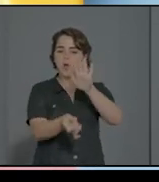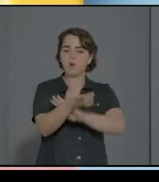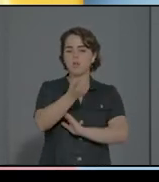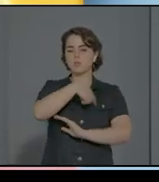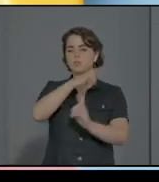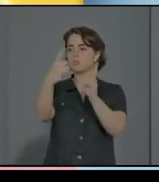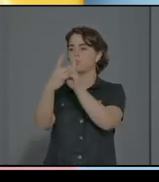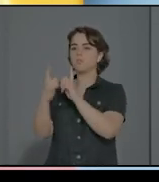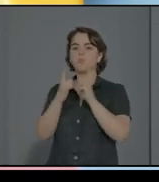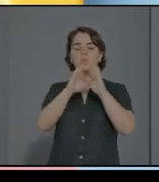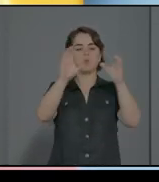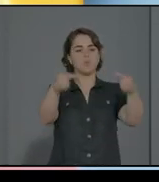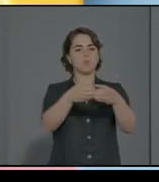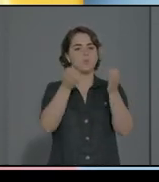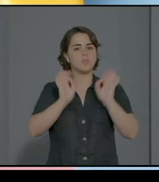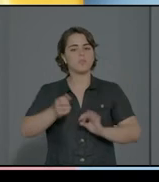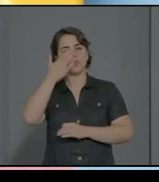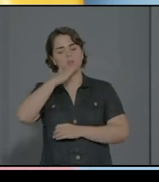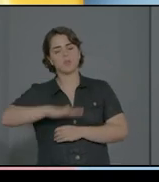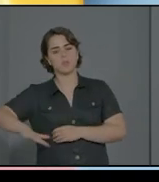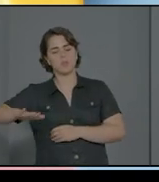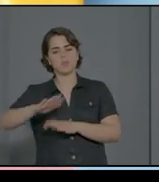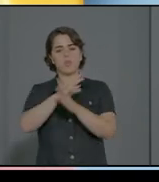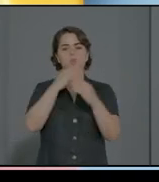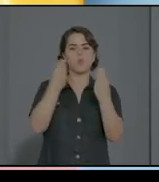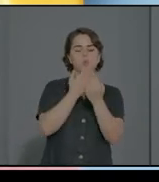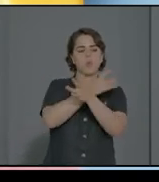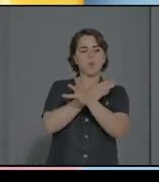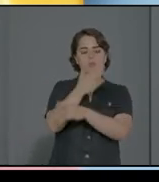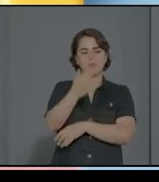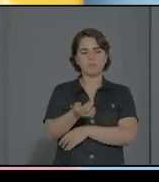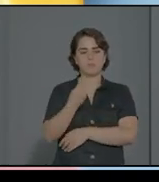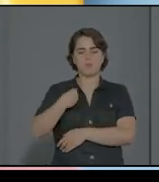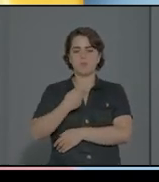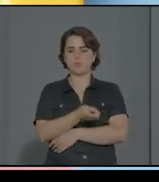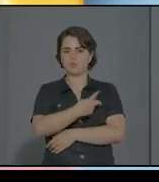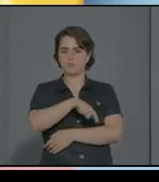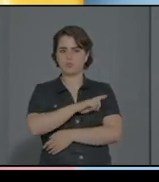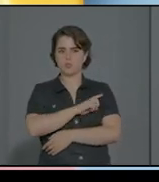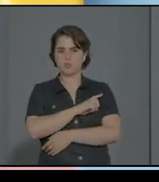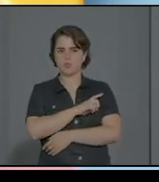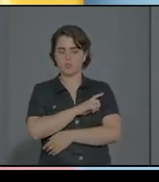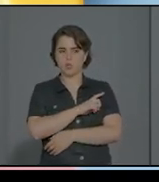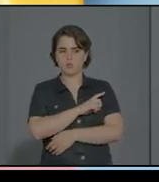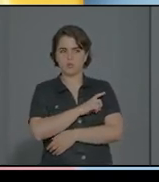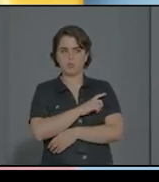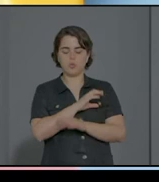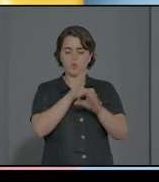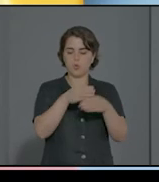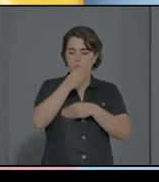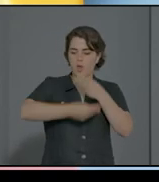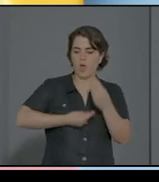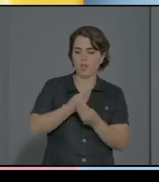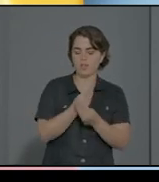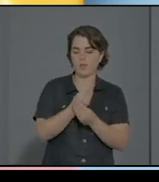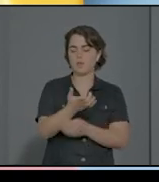que juegan juntos sin que nosotros hayamos hecho los grupos. Hay, por ejemplo, hay niños